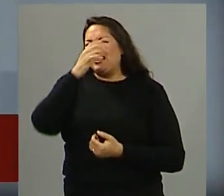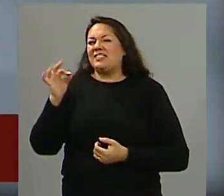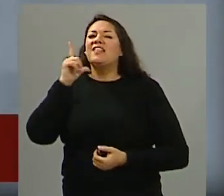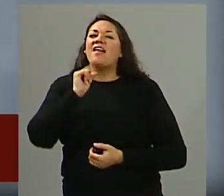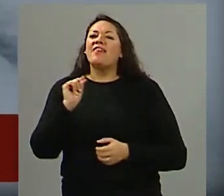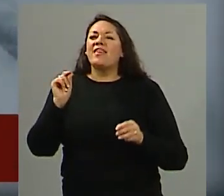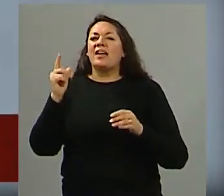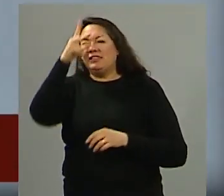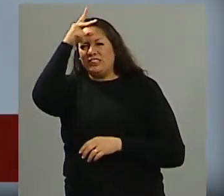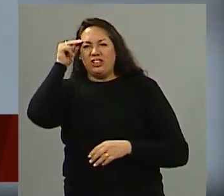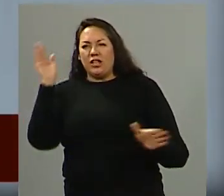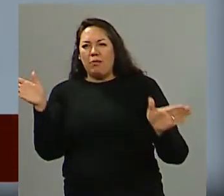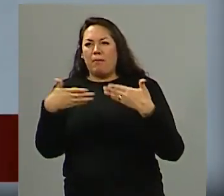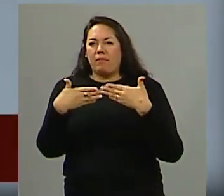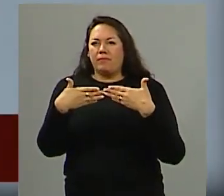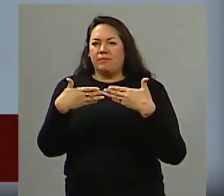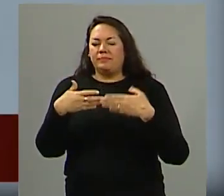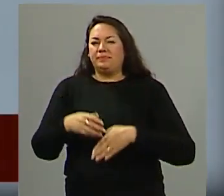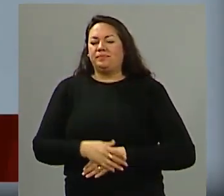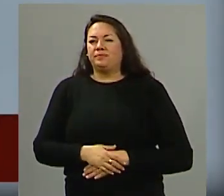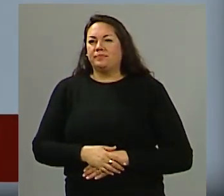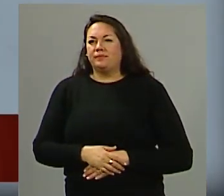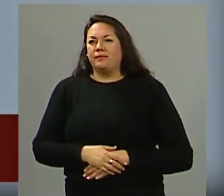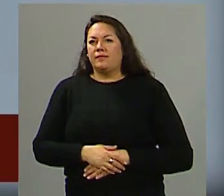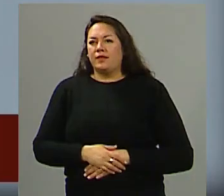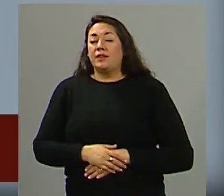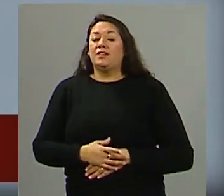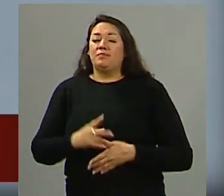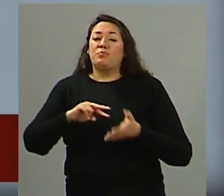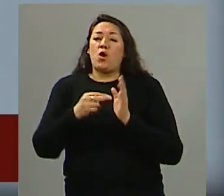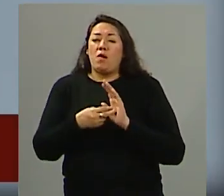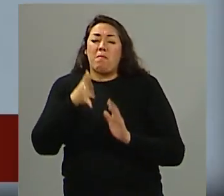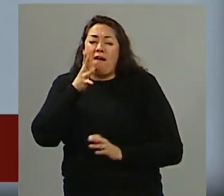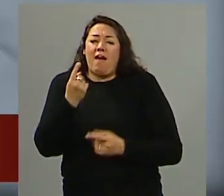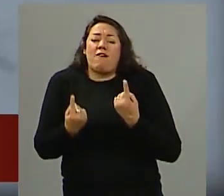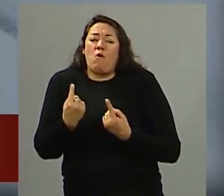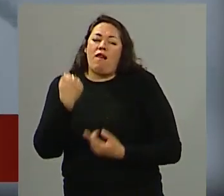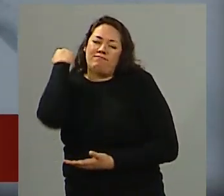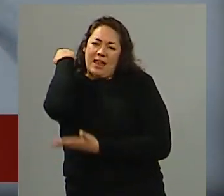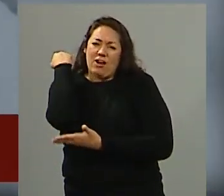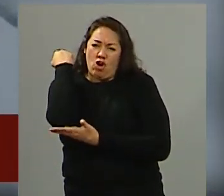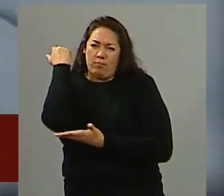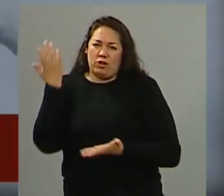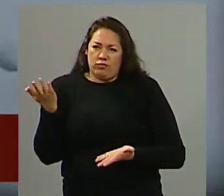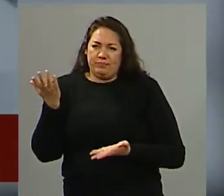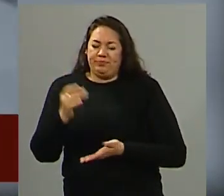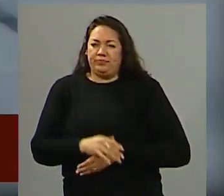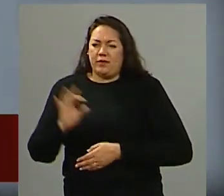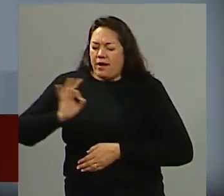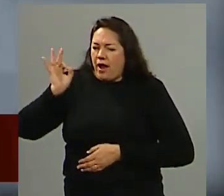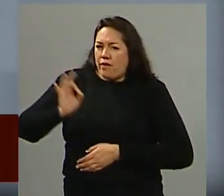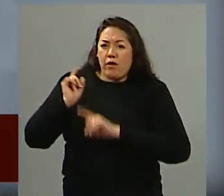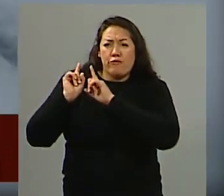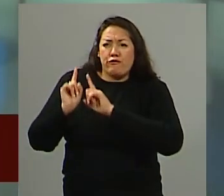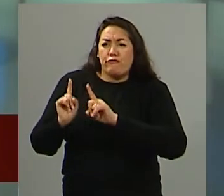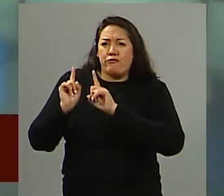cerrado digo y esto todos hablan de las consecuencias económicas pero convengamos que es algo de lo que hablamos todos los años de manera repetida